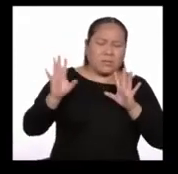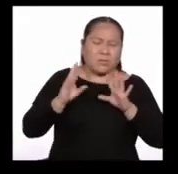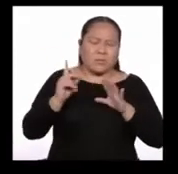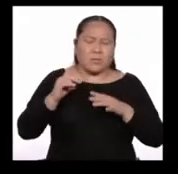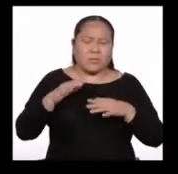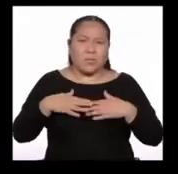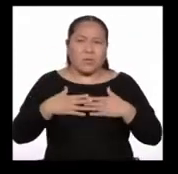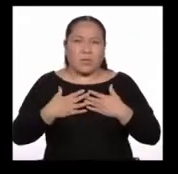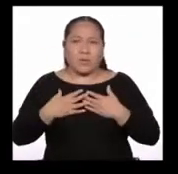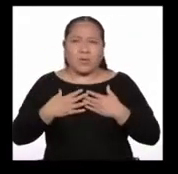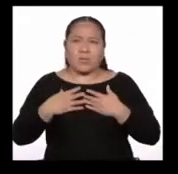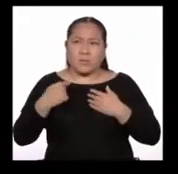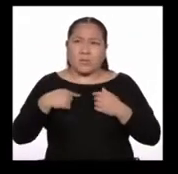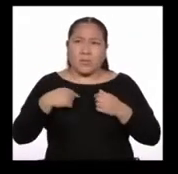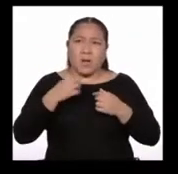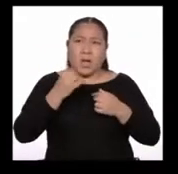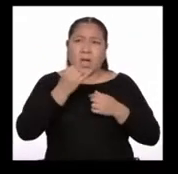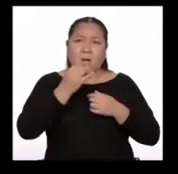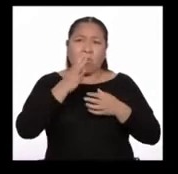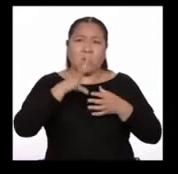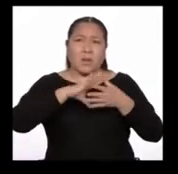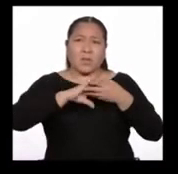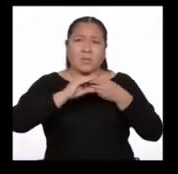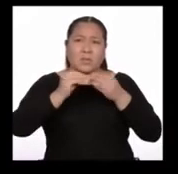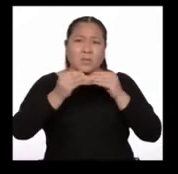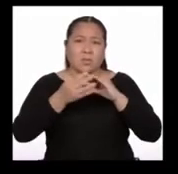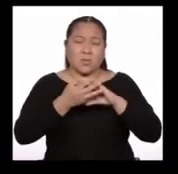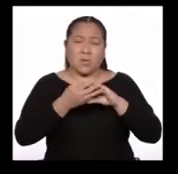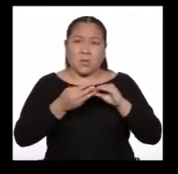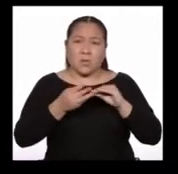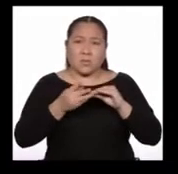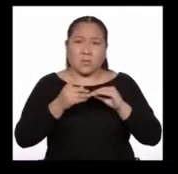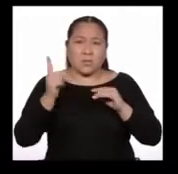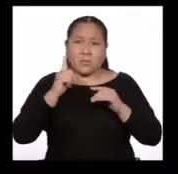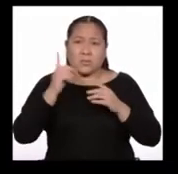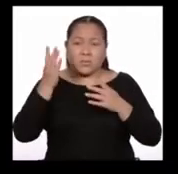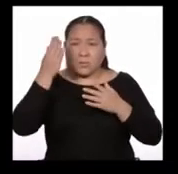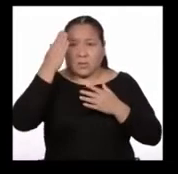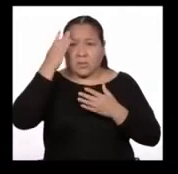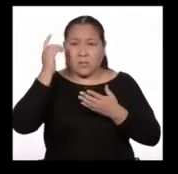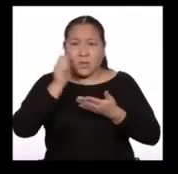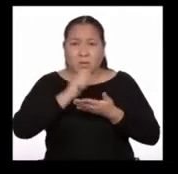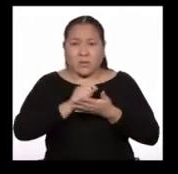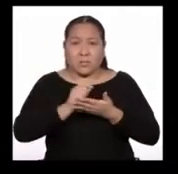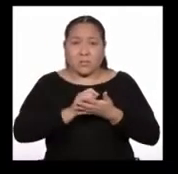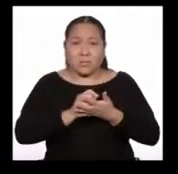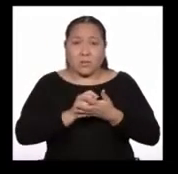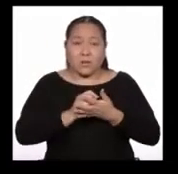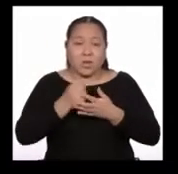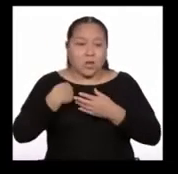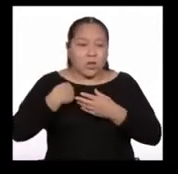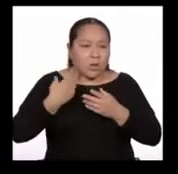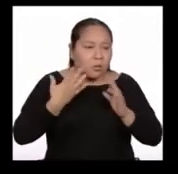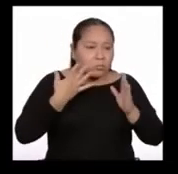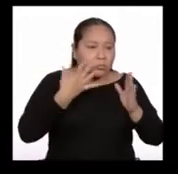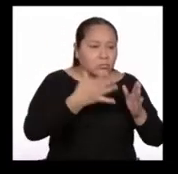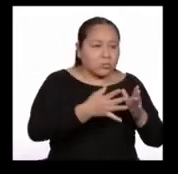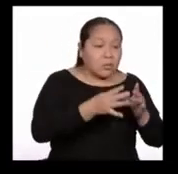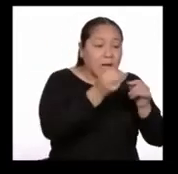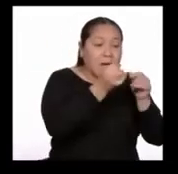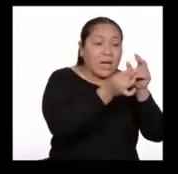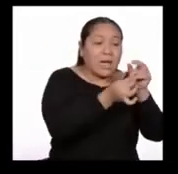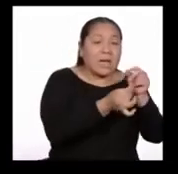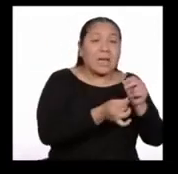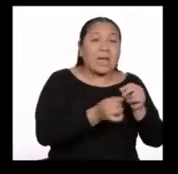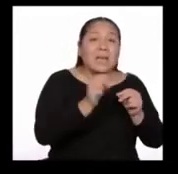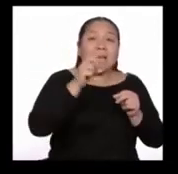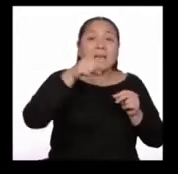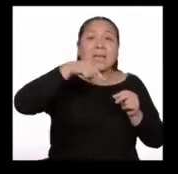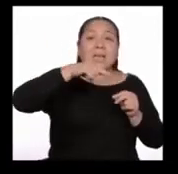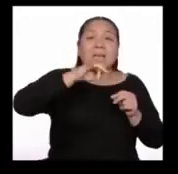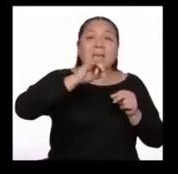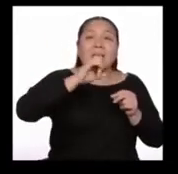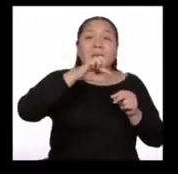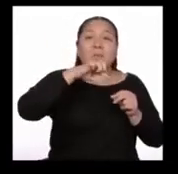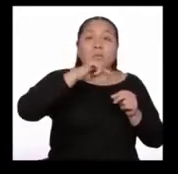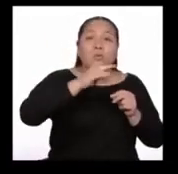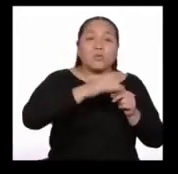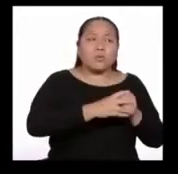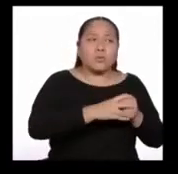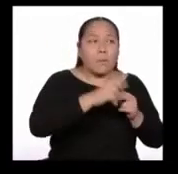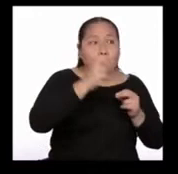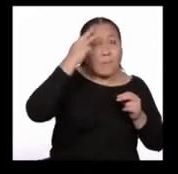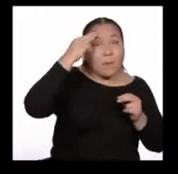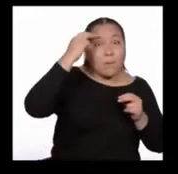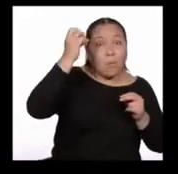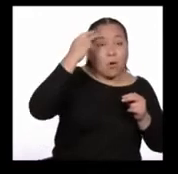a unas historias sin escritura ninguna, no más que por los quipus y memorias y relaciones de antiguos indios,